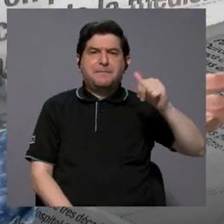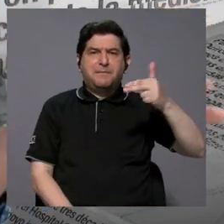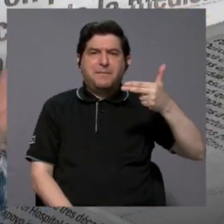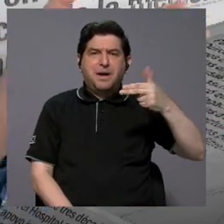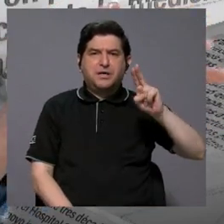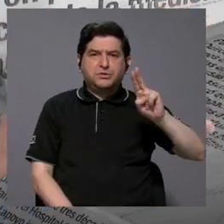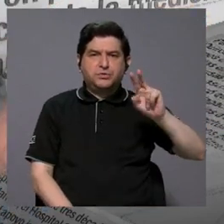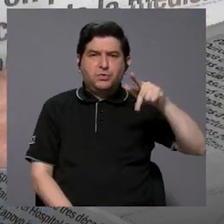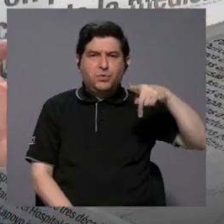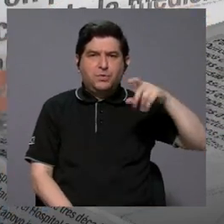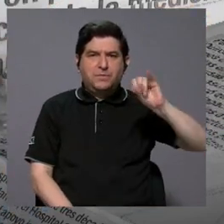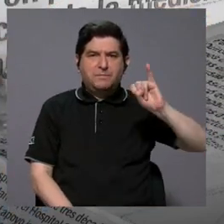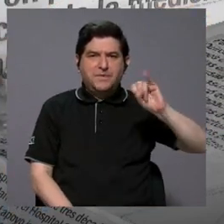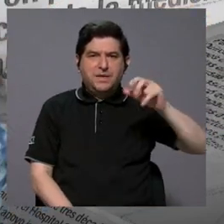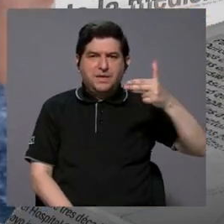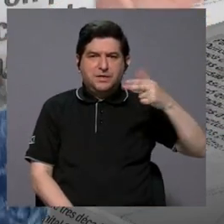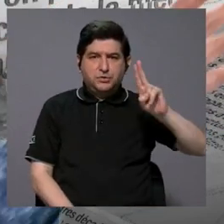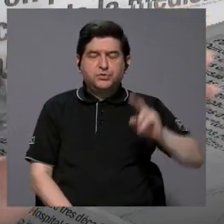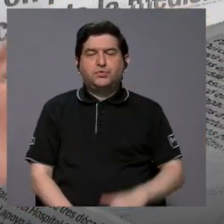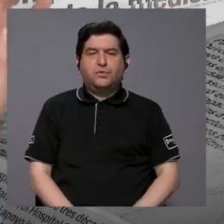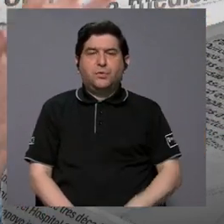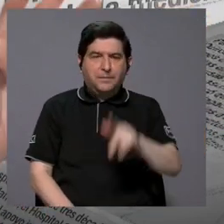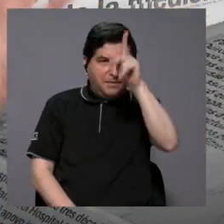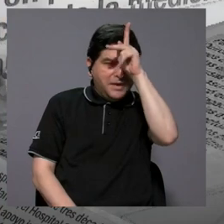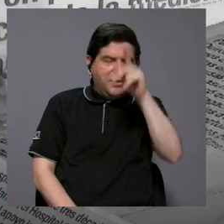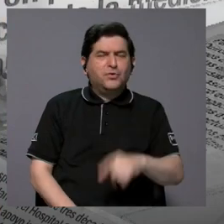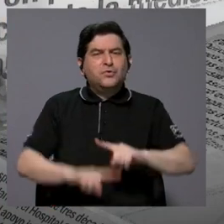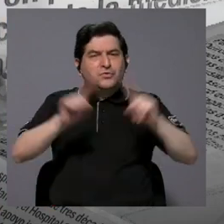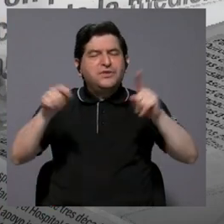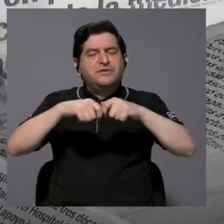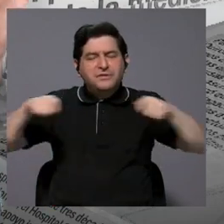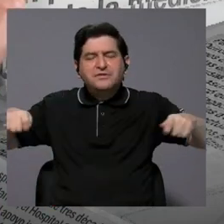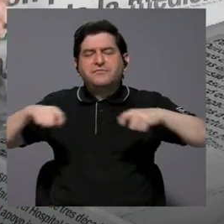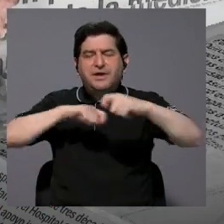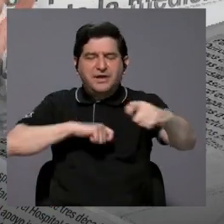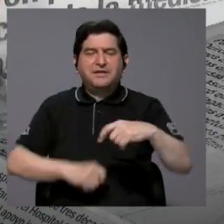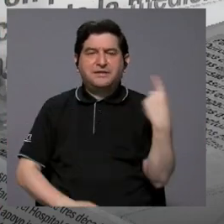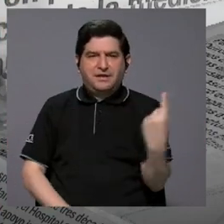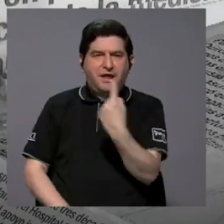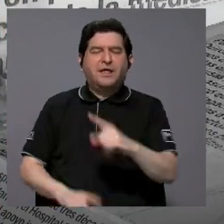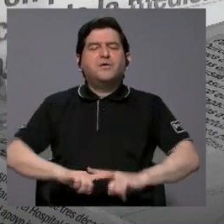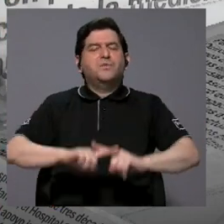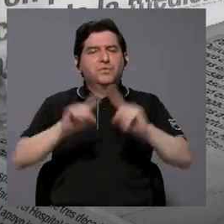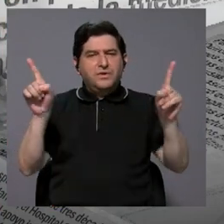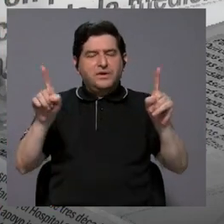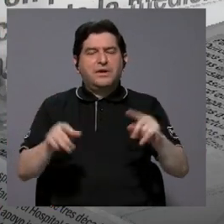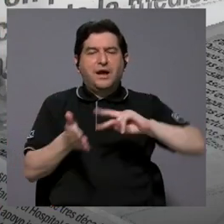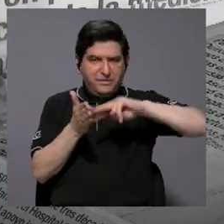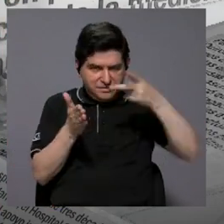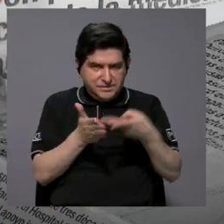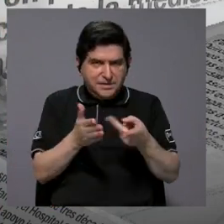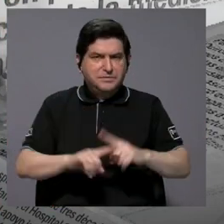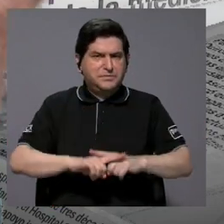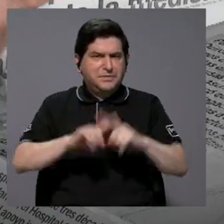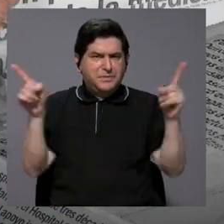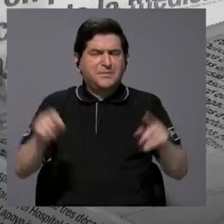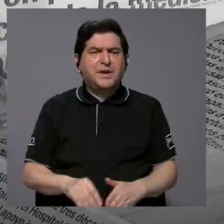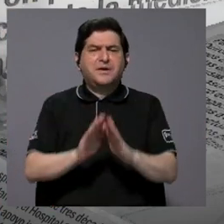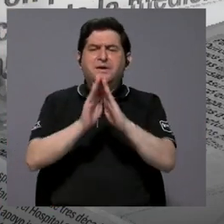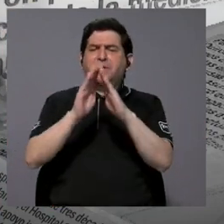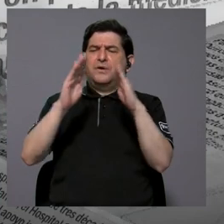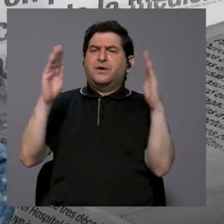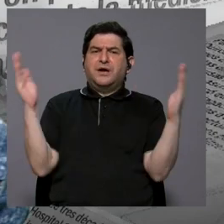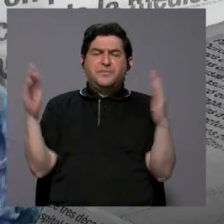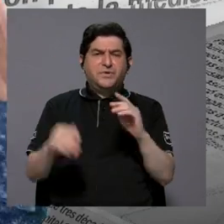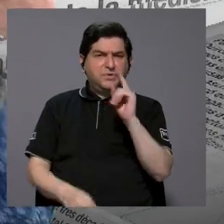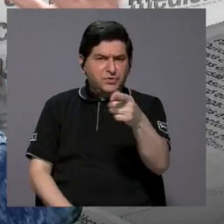dimensiones diferentes, porque cada una es única en su concepto, pero, ¿qué apertura